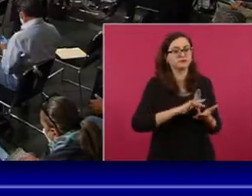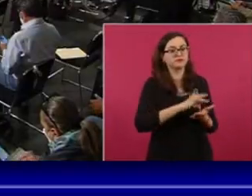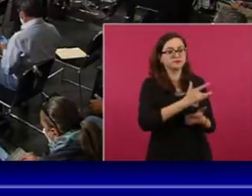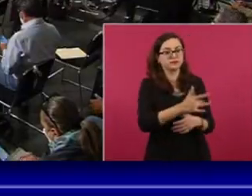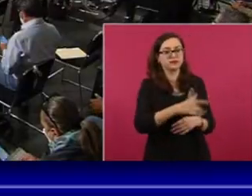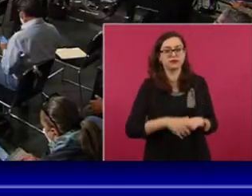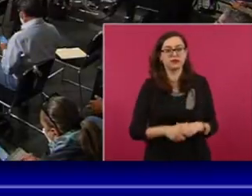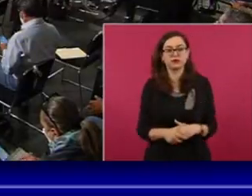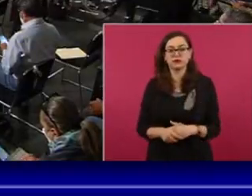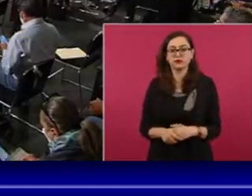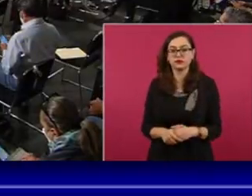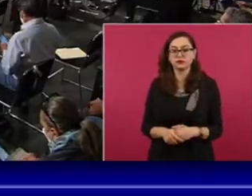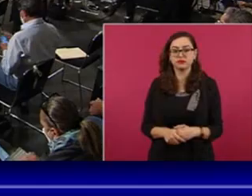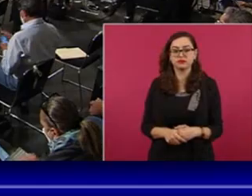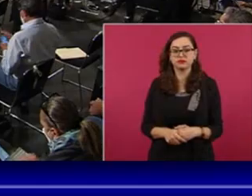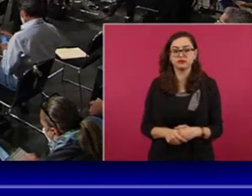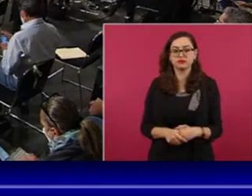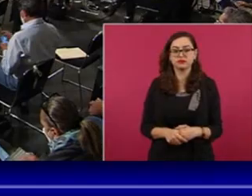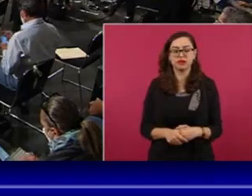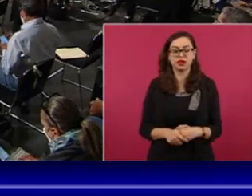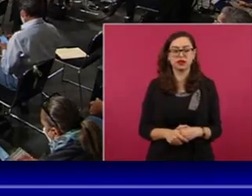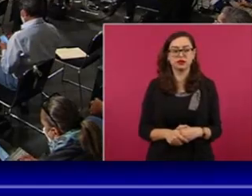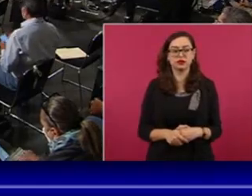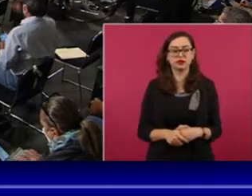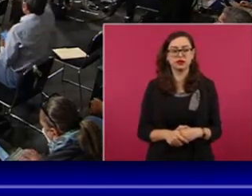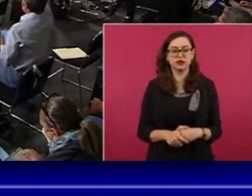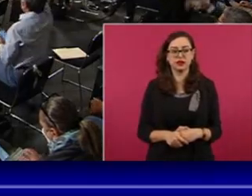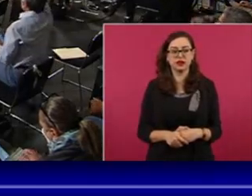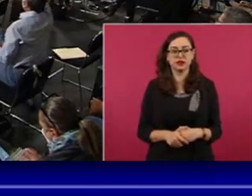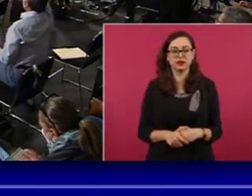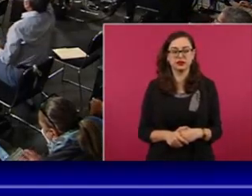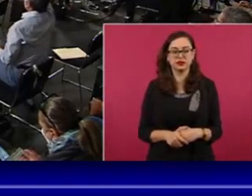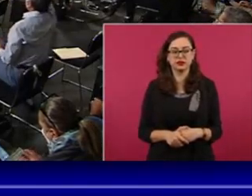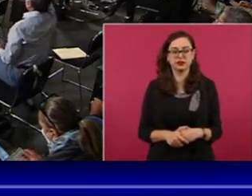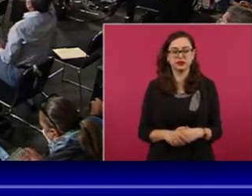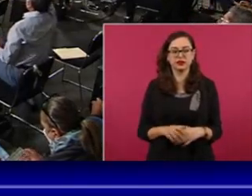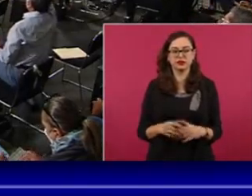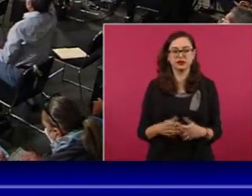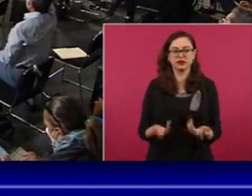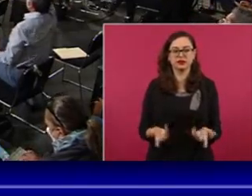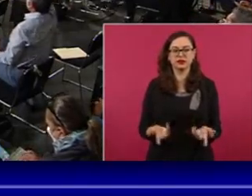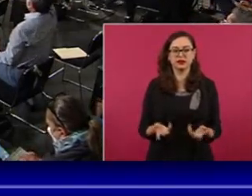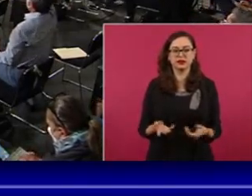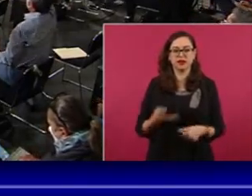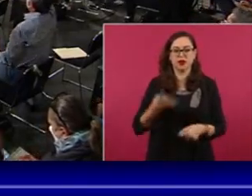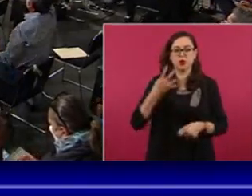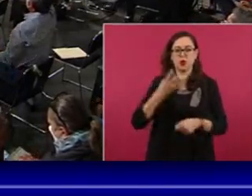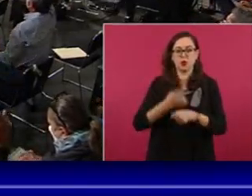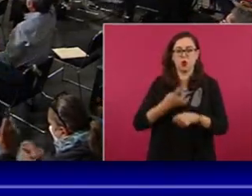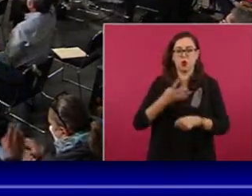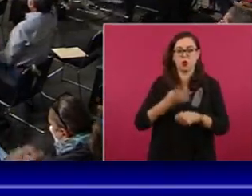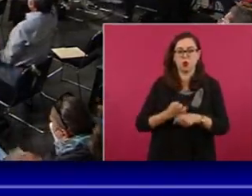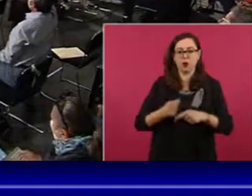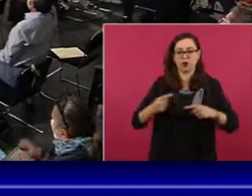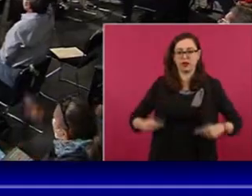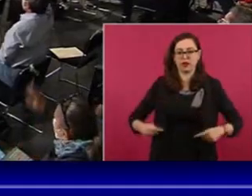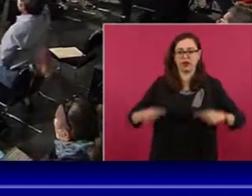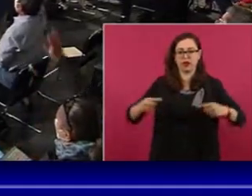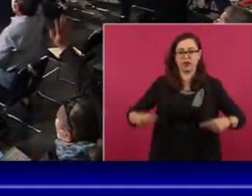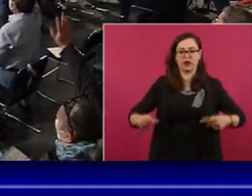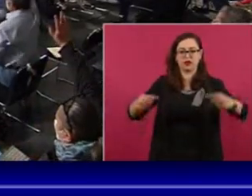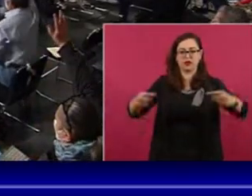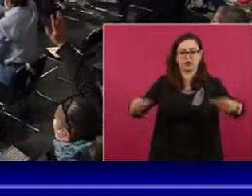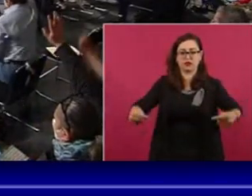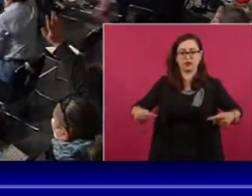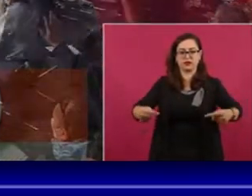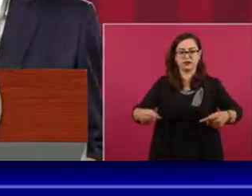beneficiarias y de cierta forma, pues todos puedan tener su parte porque pues